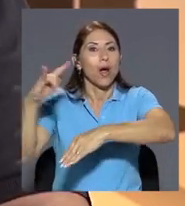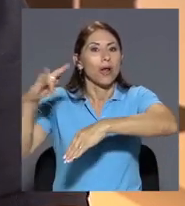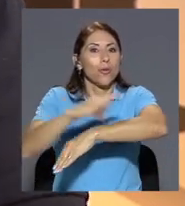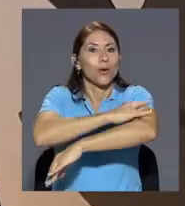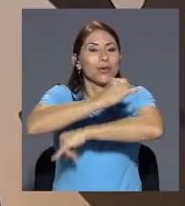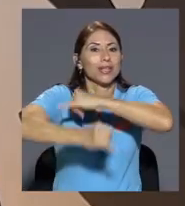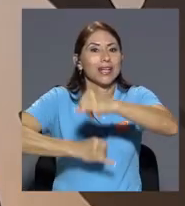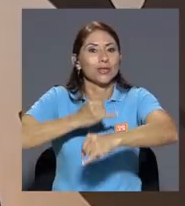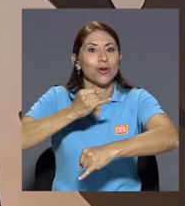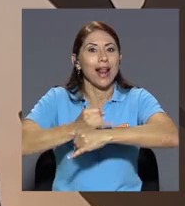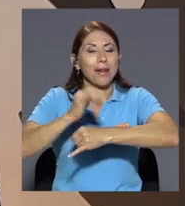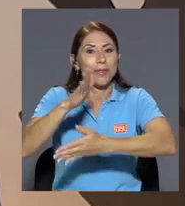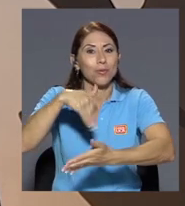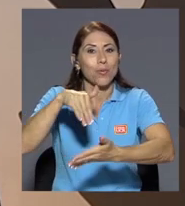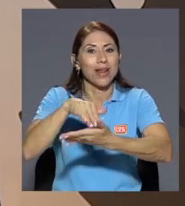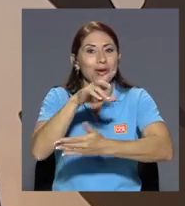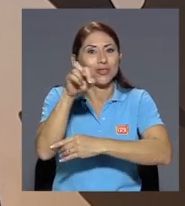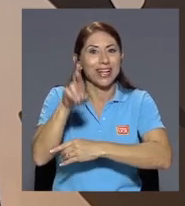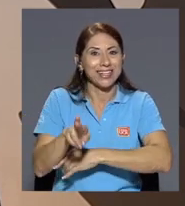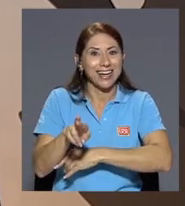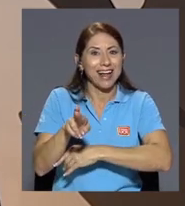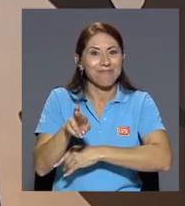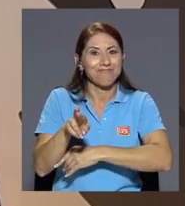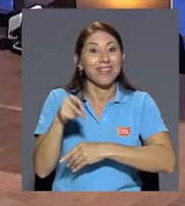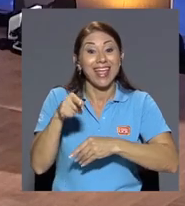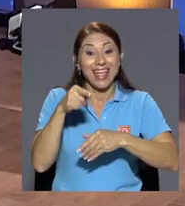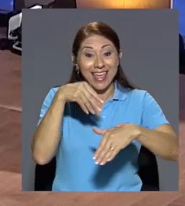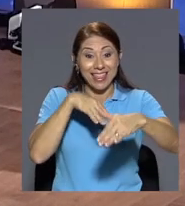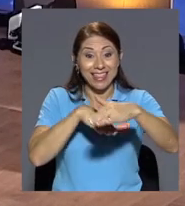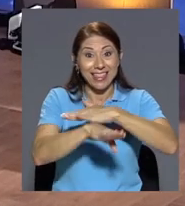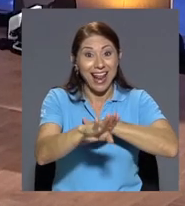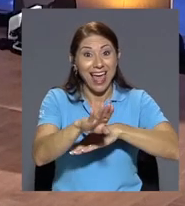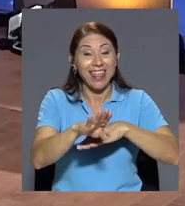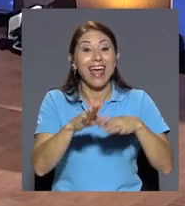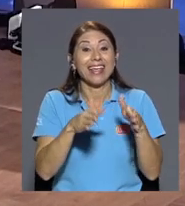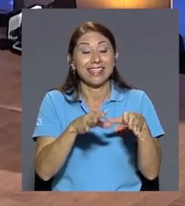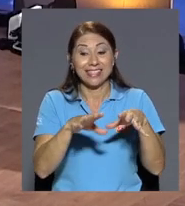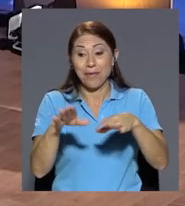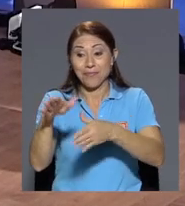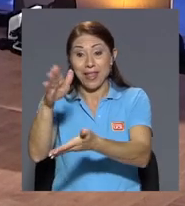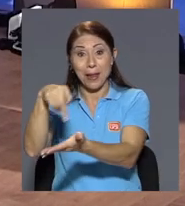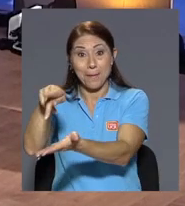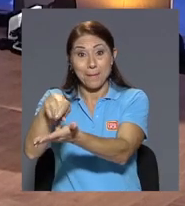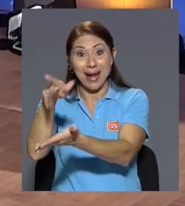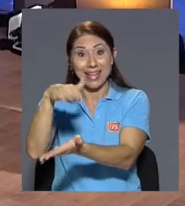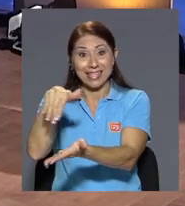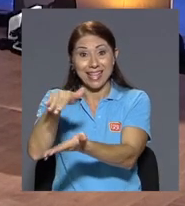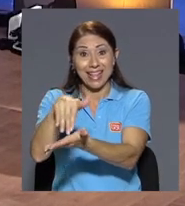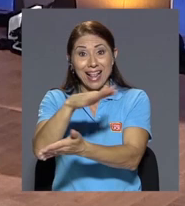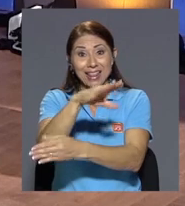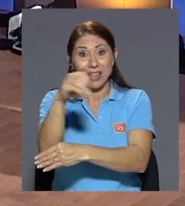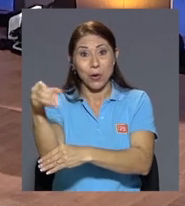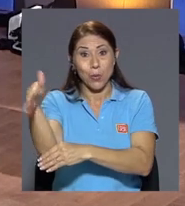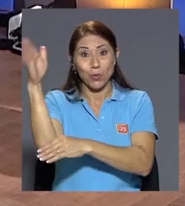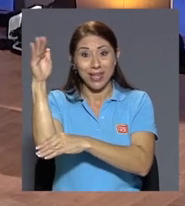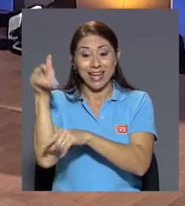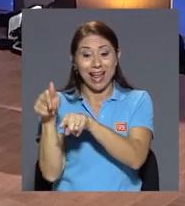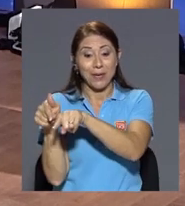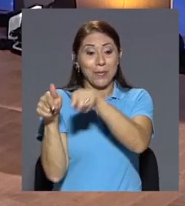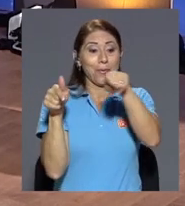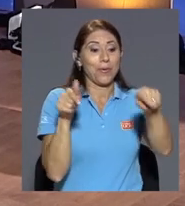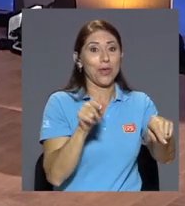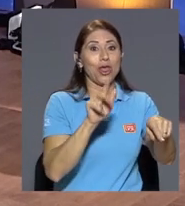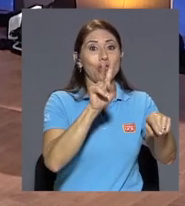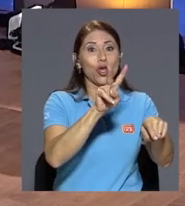Costa Rica que la entrada se encuentra a 2 kilómetros 500 metros del kiosco del parque central entonces nos da la magnitud de la cercanía